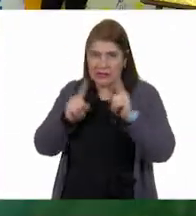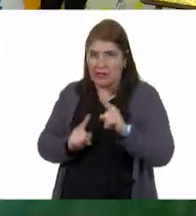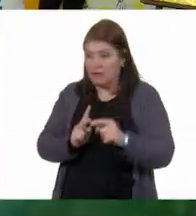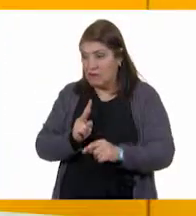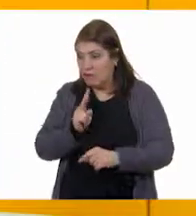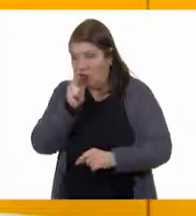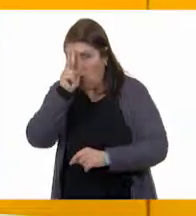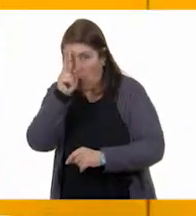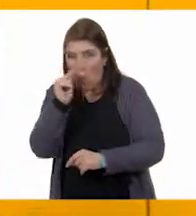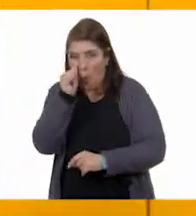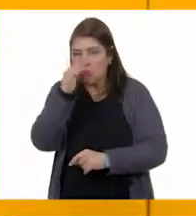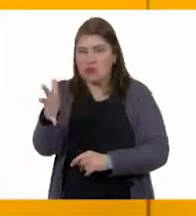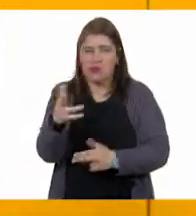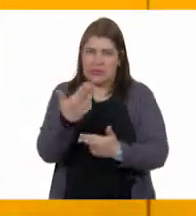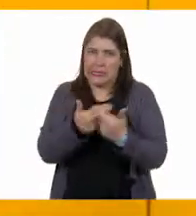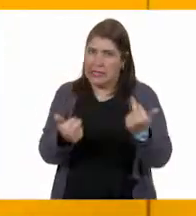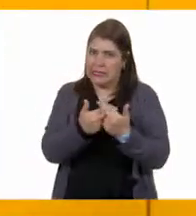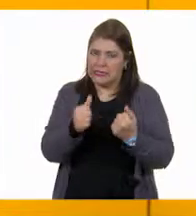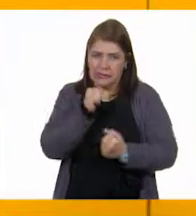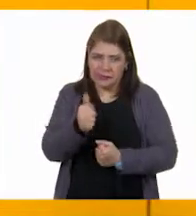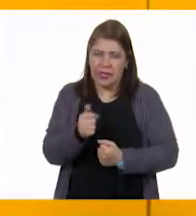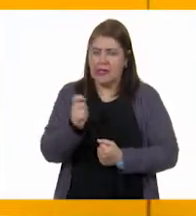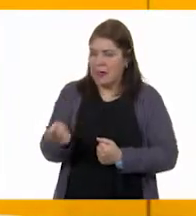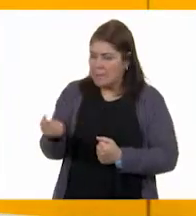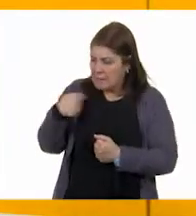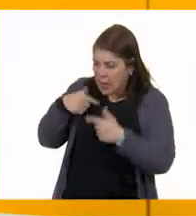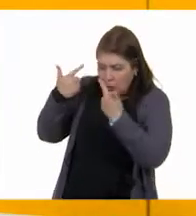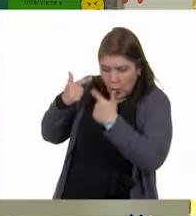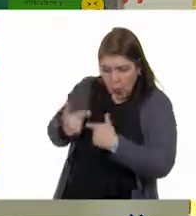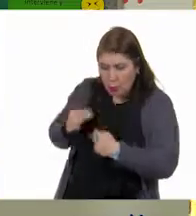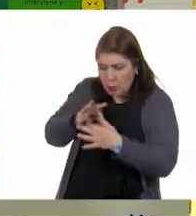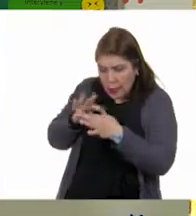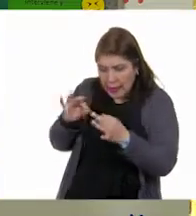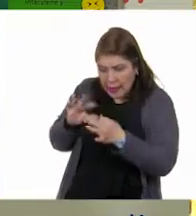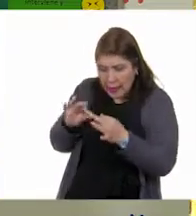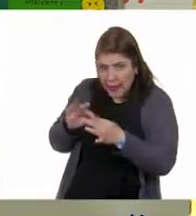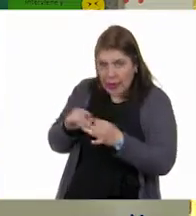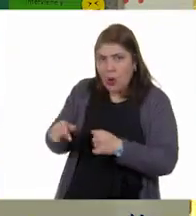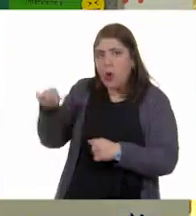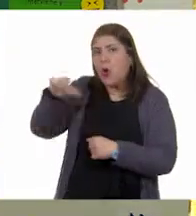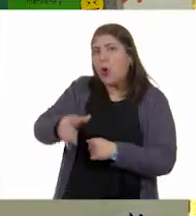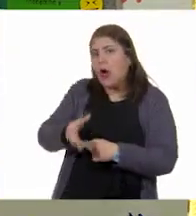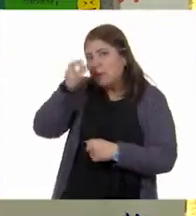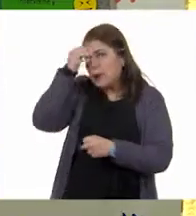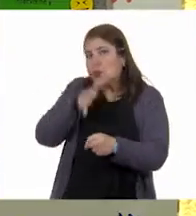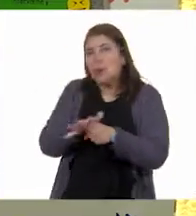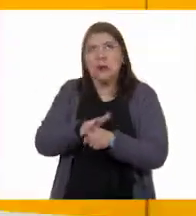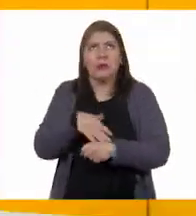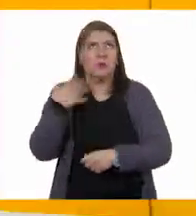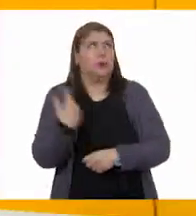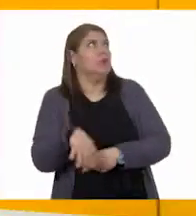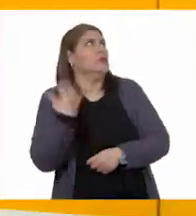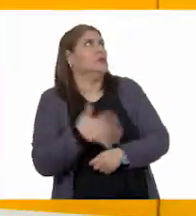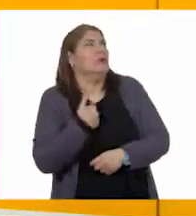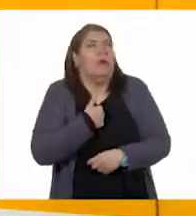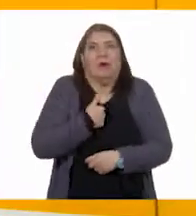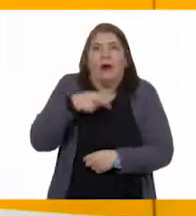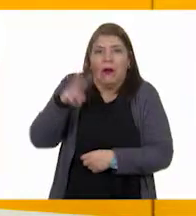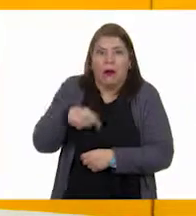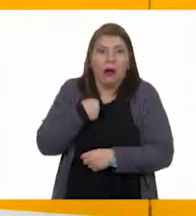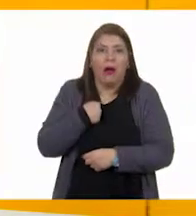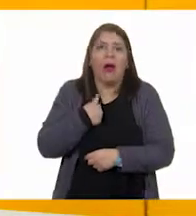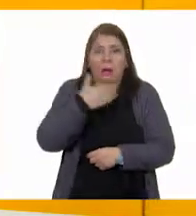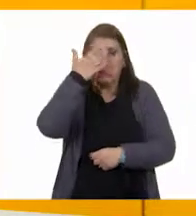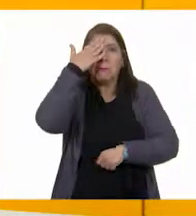¿nos quieres decir algo? Ahorita que ya vamos a terminar la clase, por ejemplo, ¿qué aprendiste el día de hoy? ¡Uy, muchísimo! Me